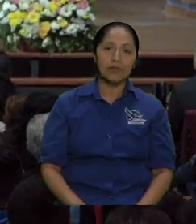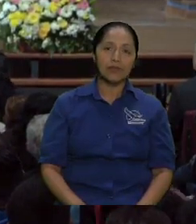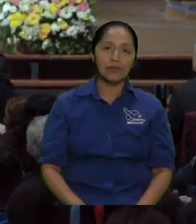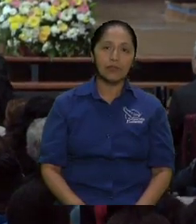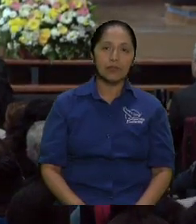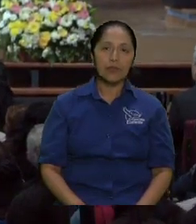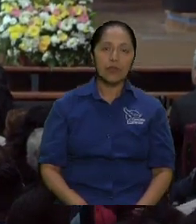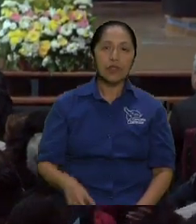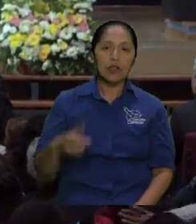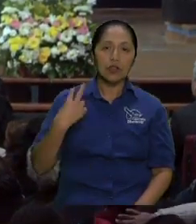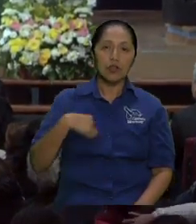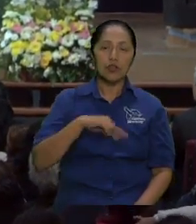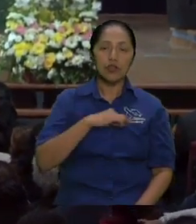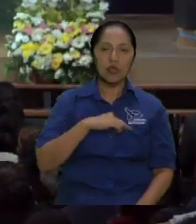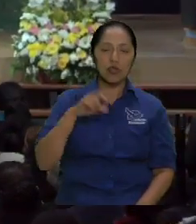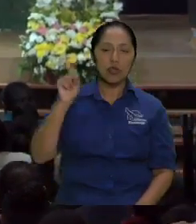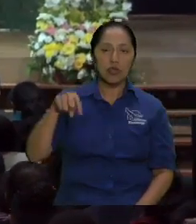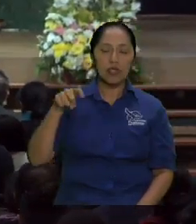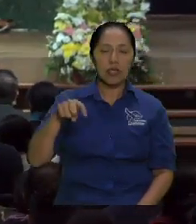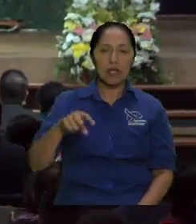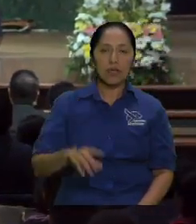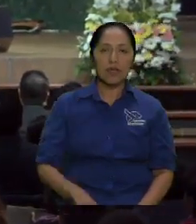¿por qué le estoy diciendo esto?